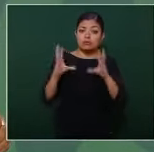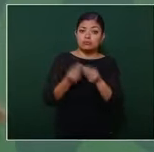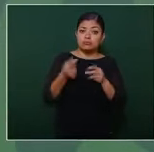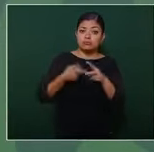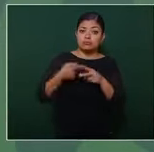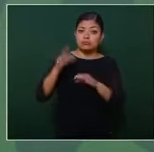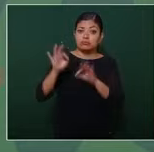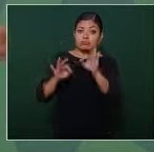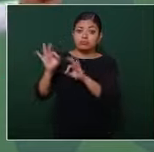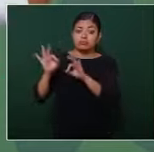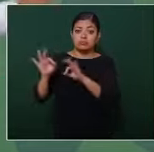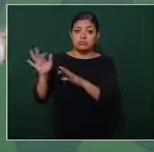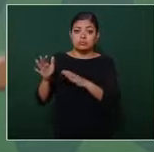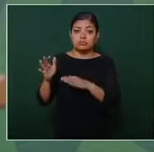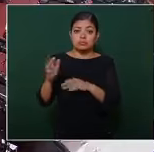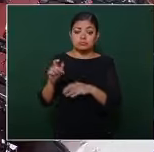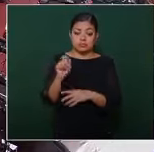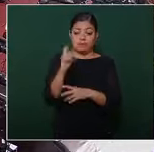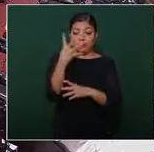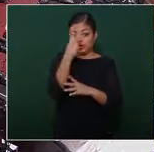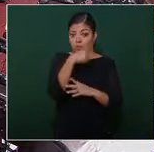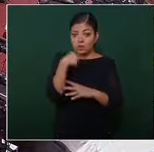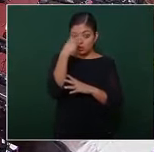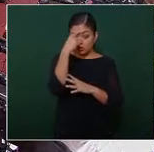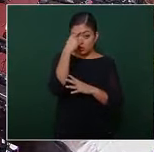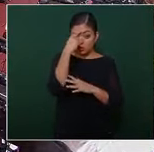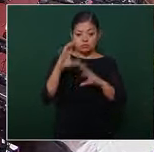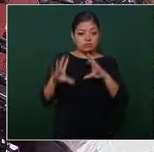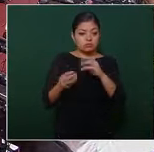lo que pasa en las últimas 24 horas?